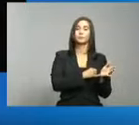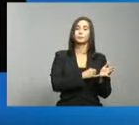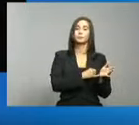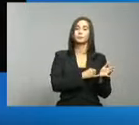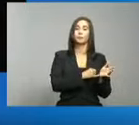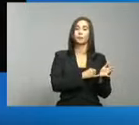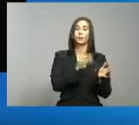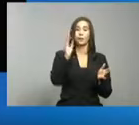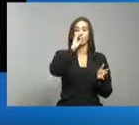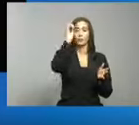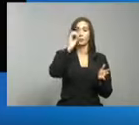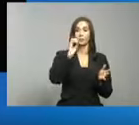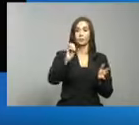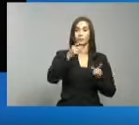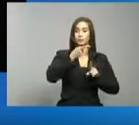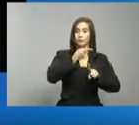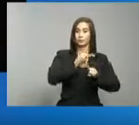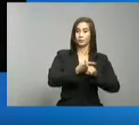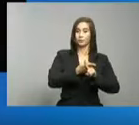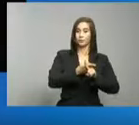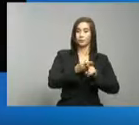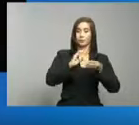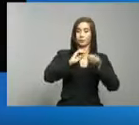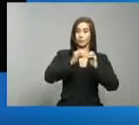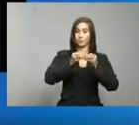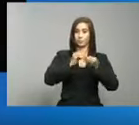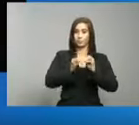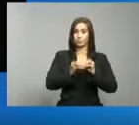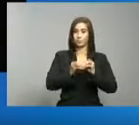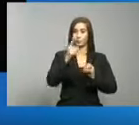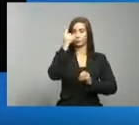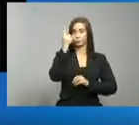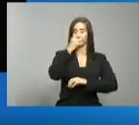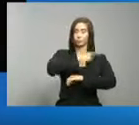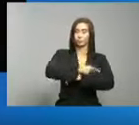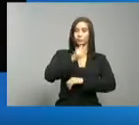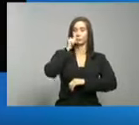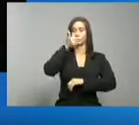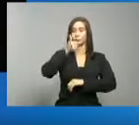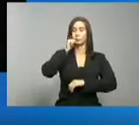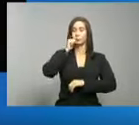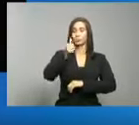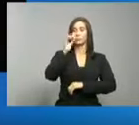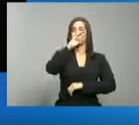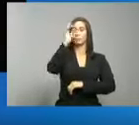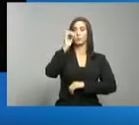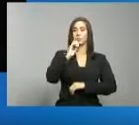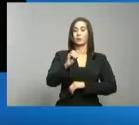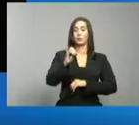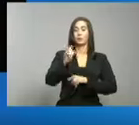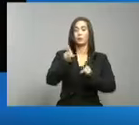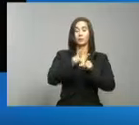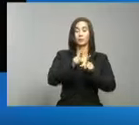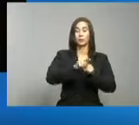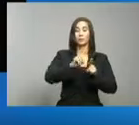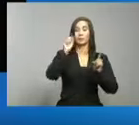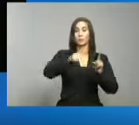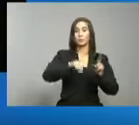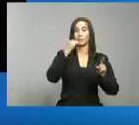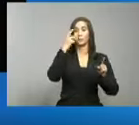tasas de positividad, el número de positivo por día y los recuperados.